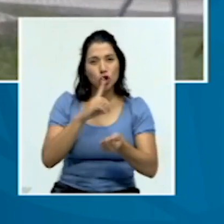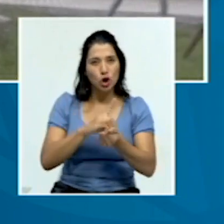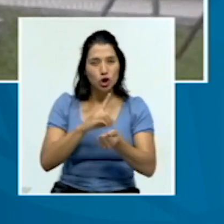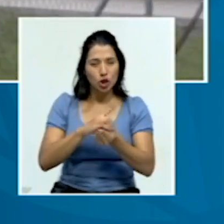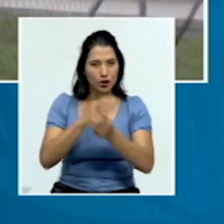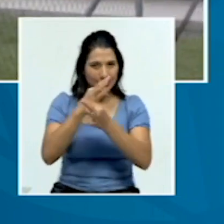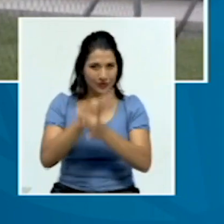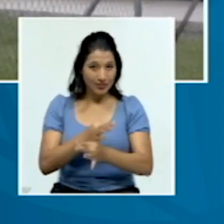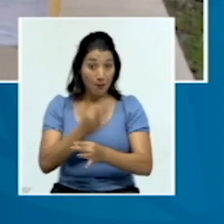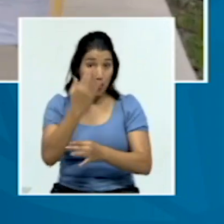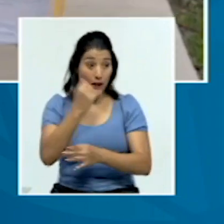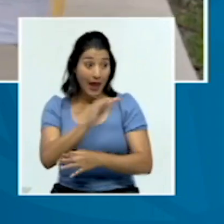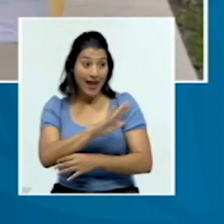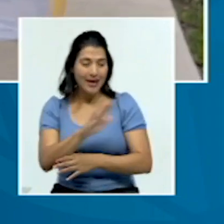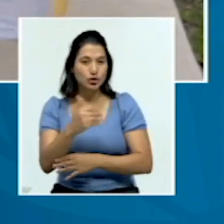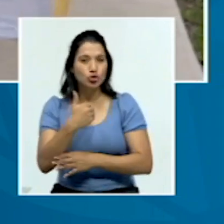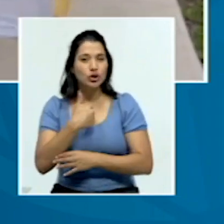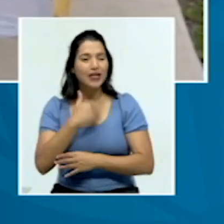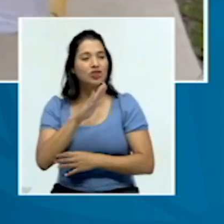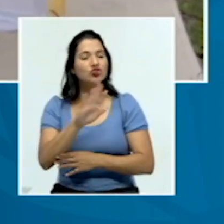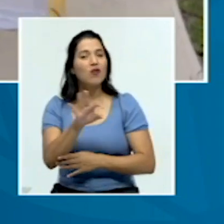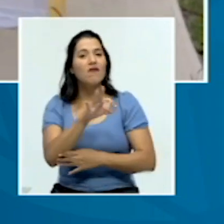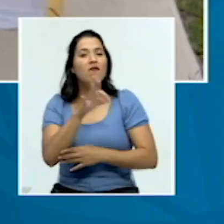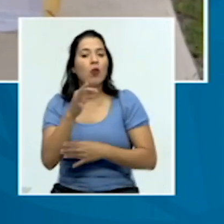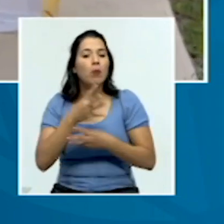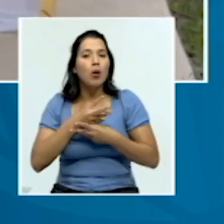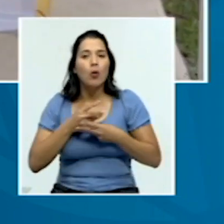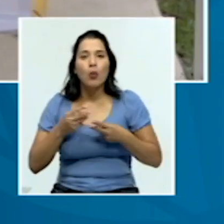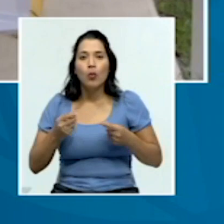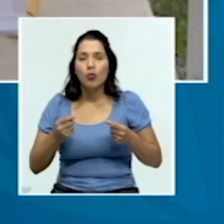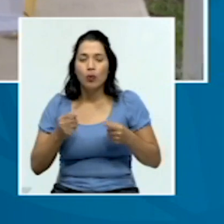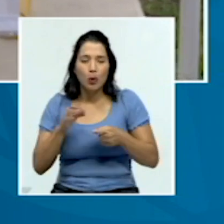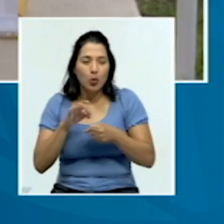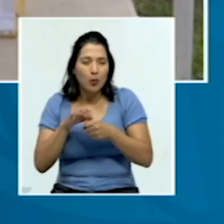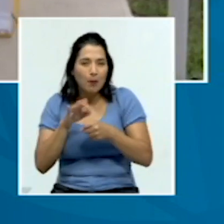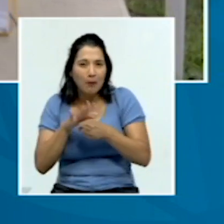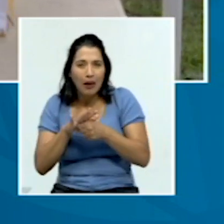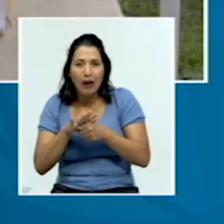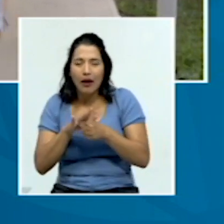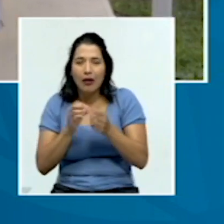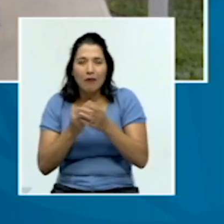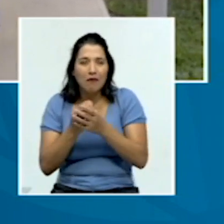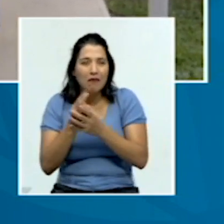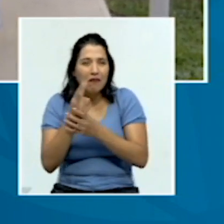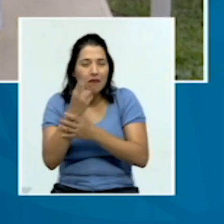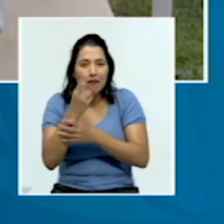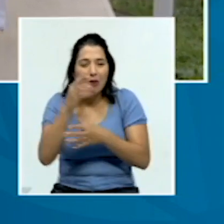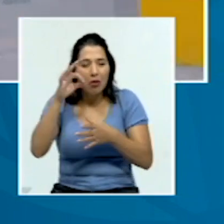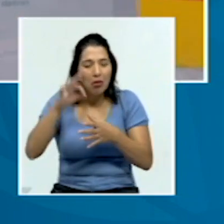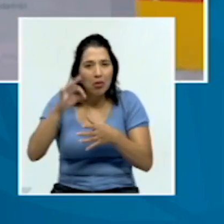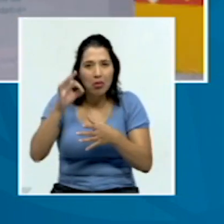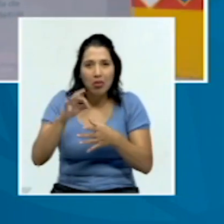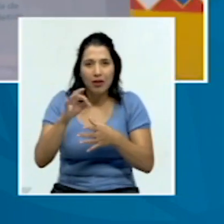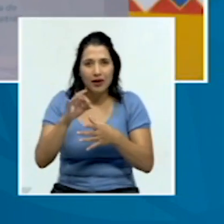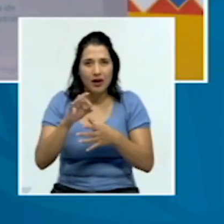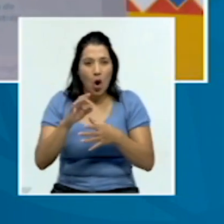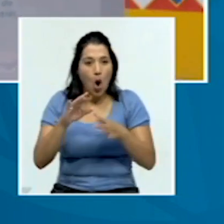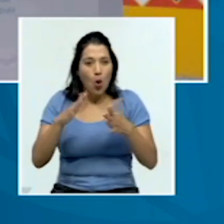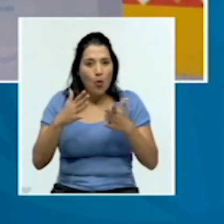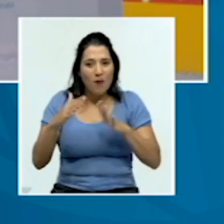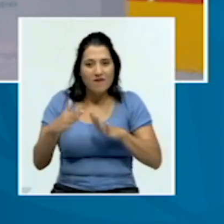maneras de curarse, sus maneras de convivir con la naturaleza, de abordar el dolor,